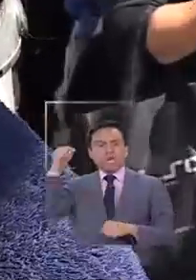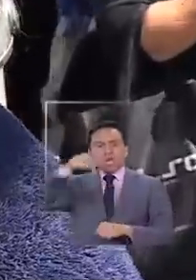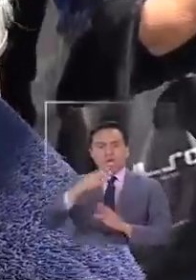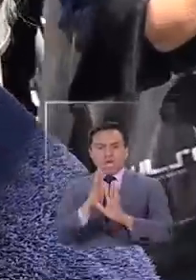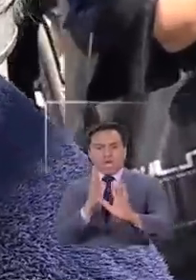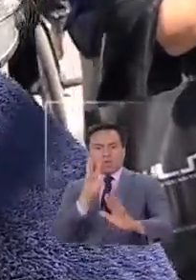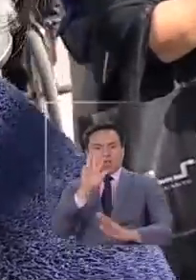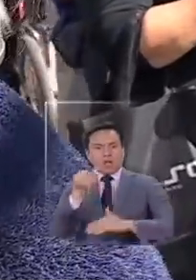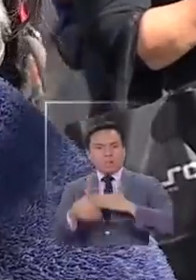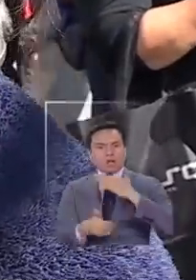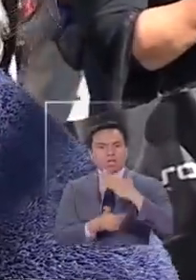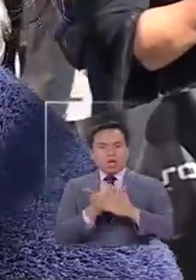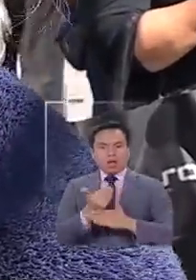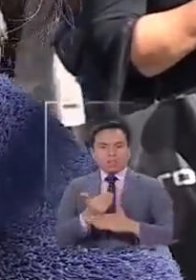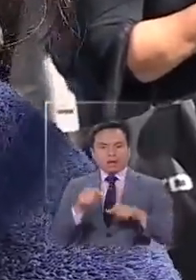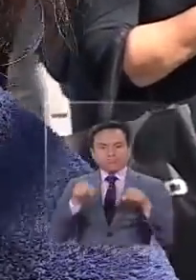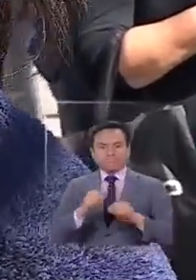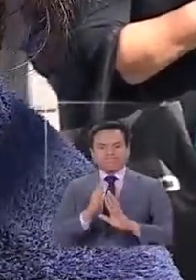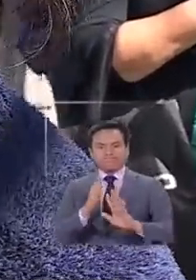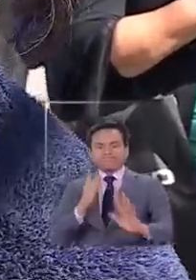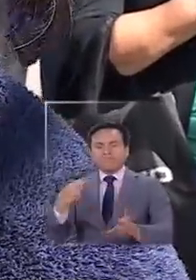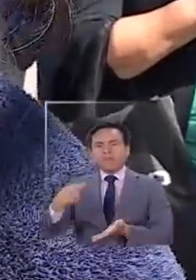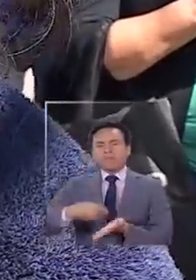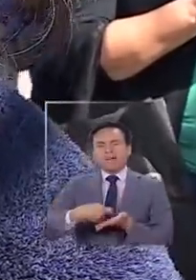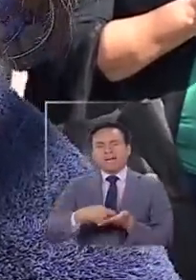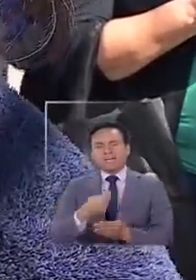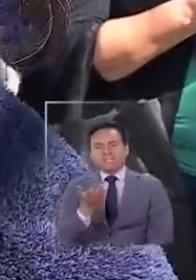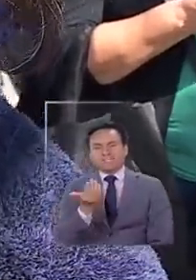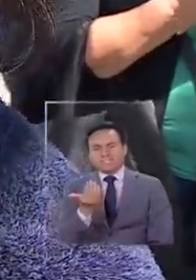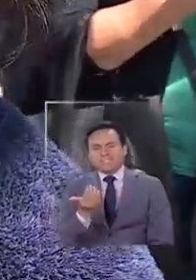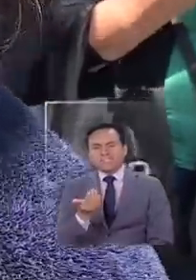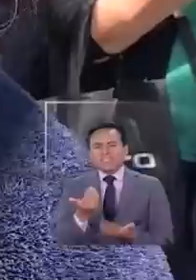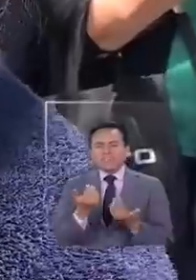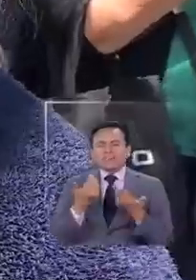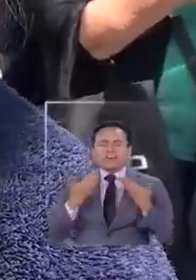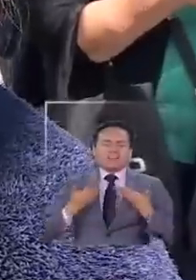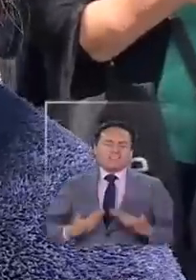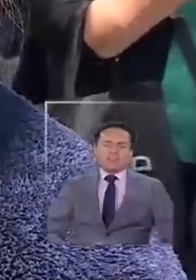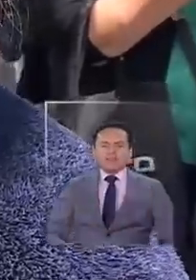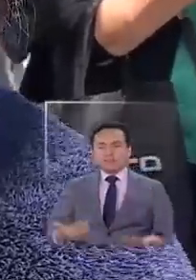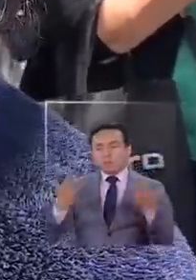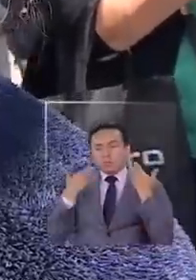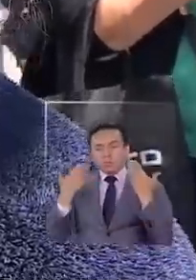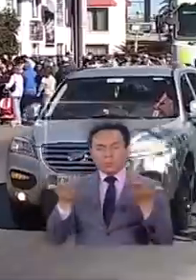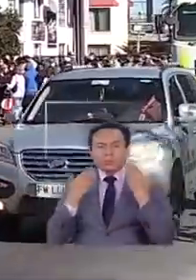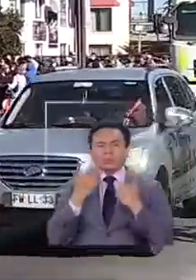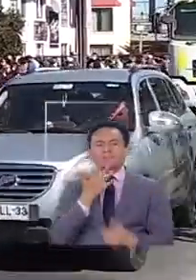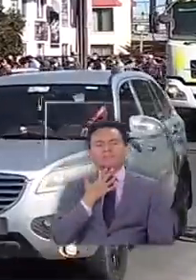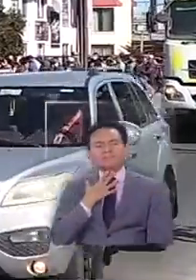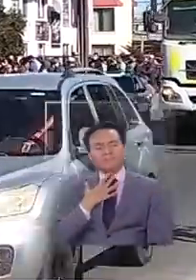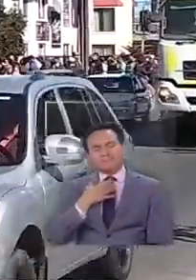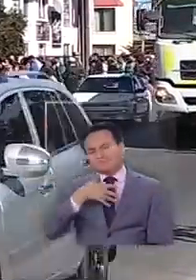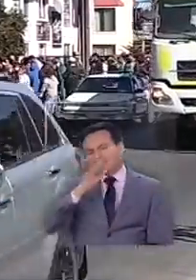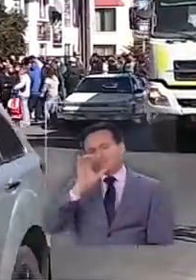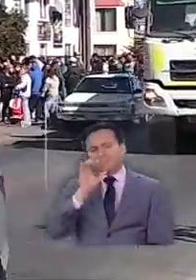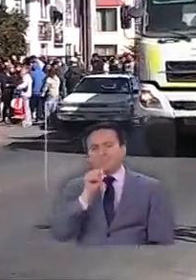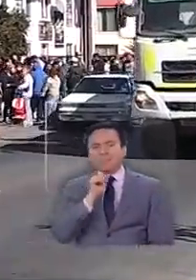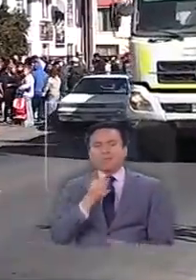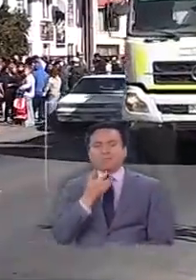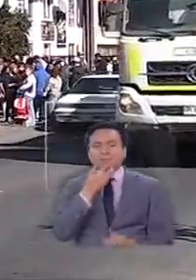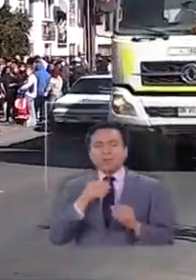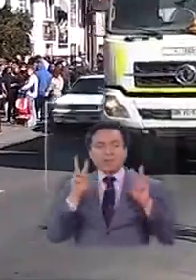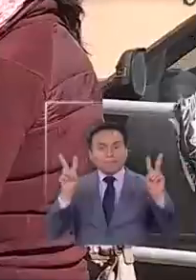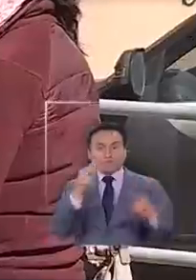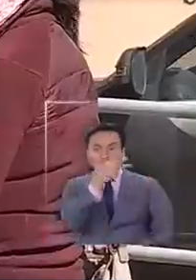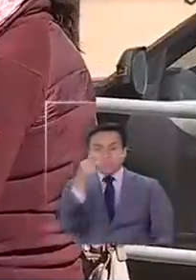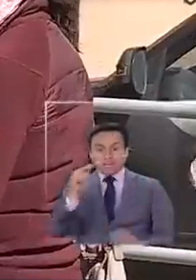mañana esperando aquí para que me paguen y estoy cansada ya, con mucha calor y con sed. San Pedro de la Paz lleva